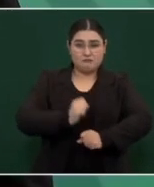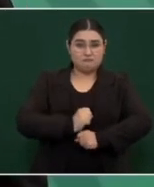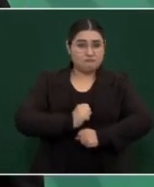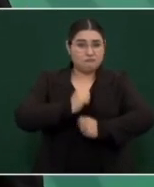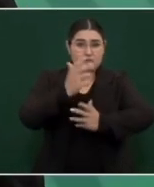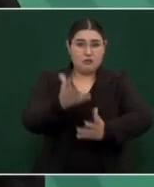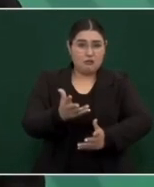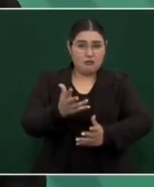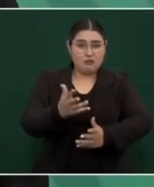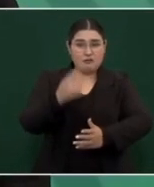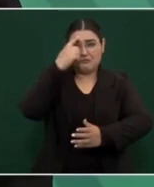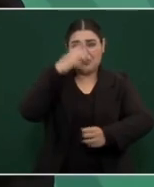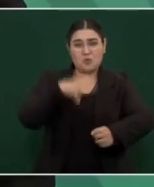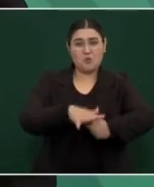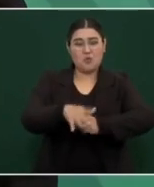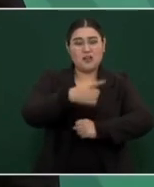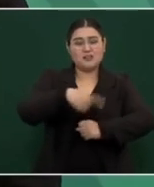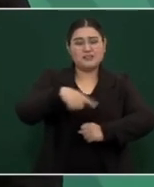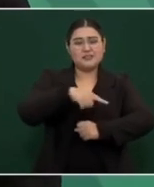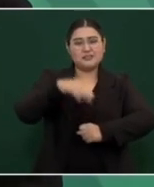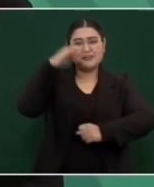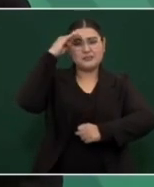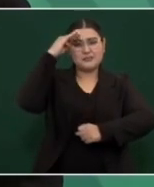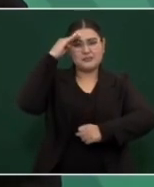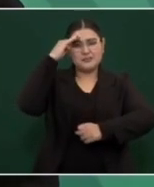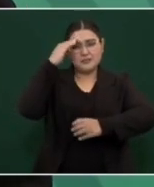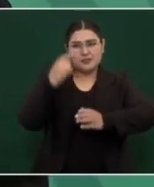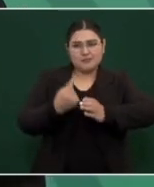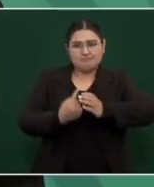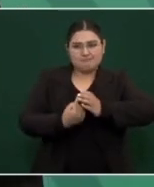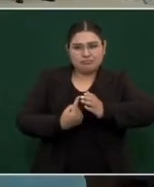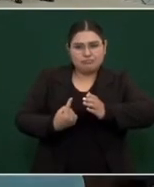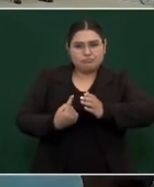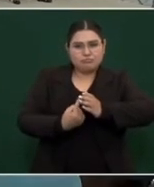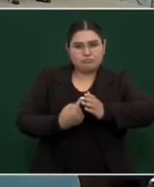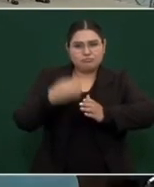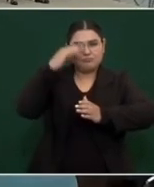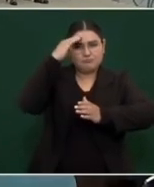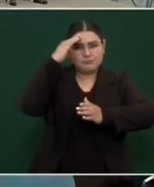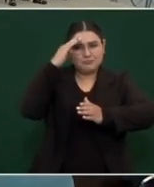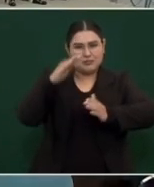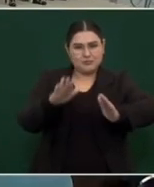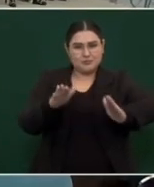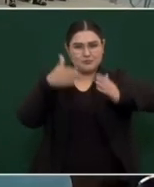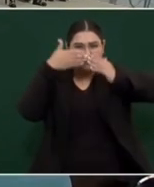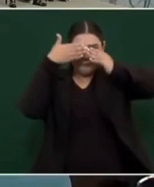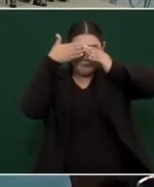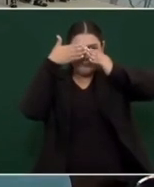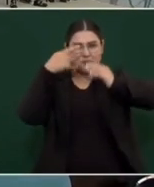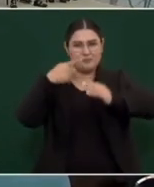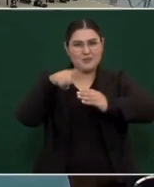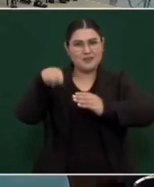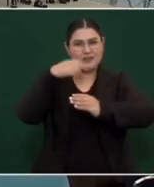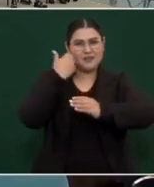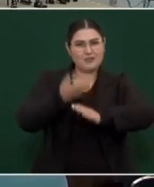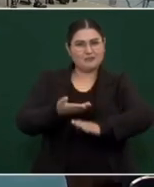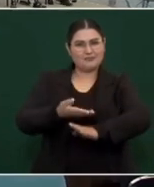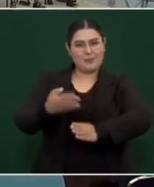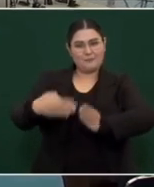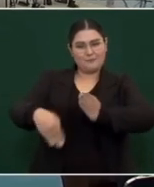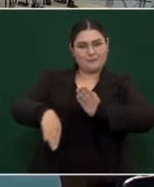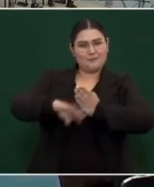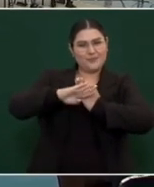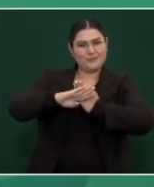del bloque conservador en contra de nosotros. Ese es el fondo, lo